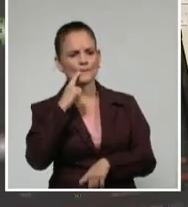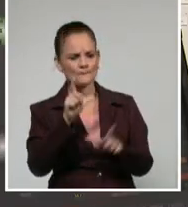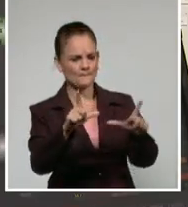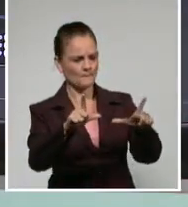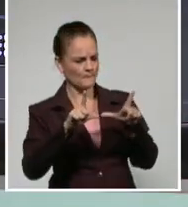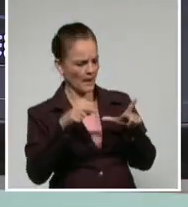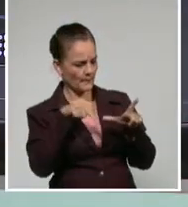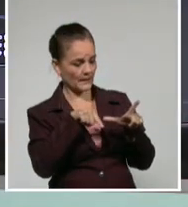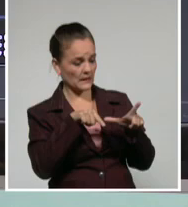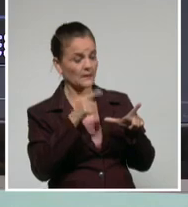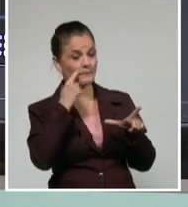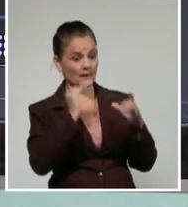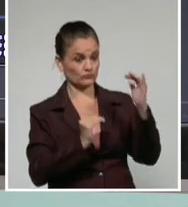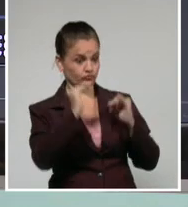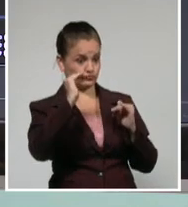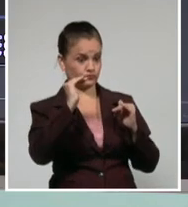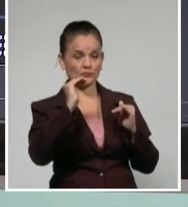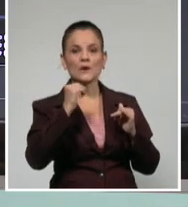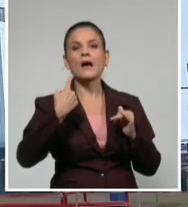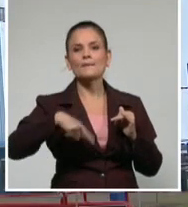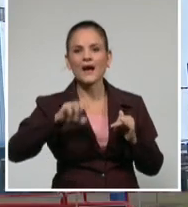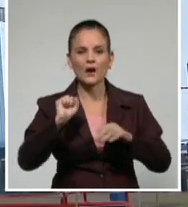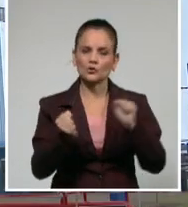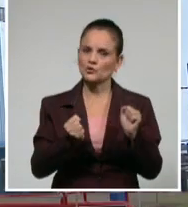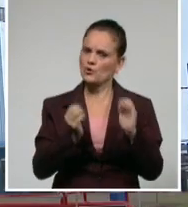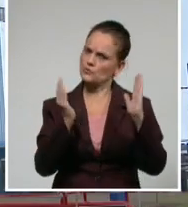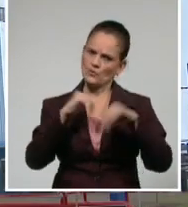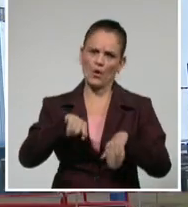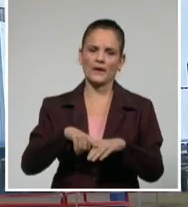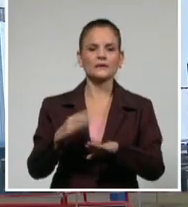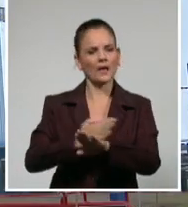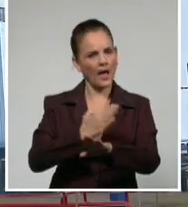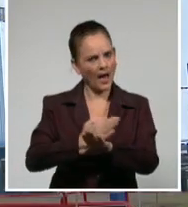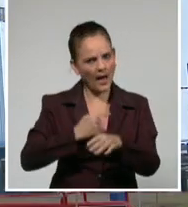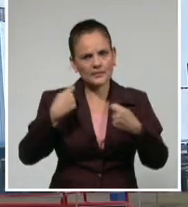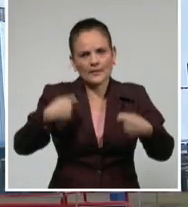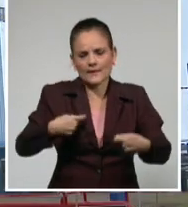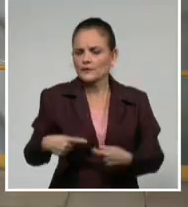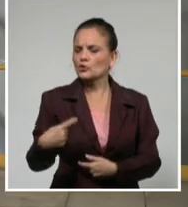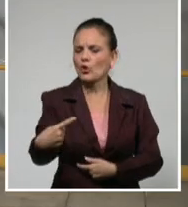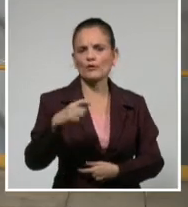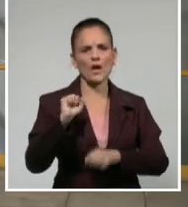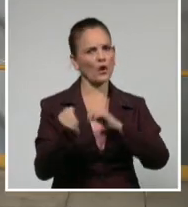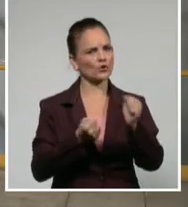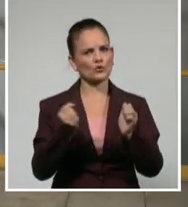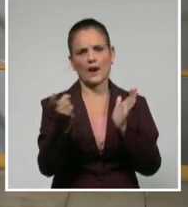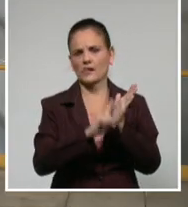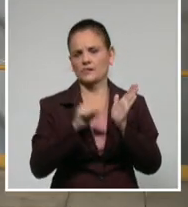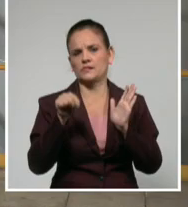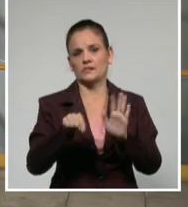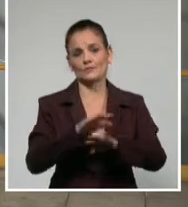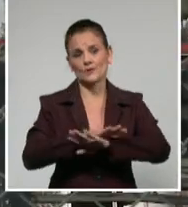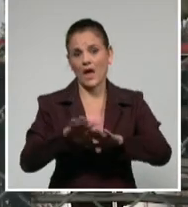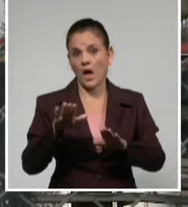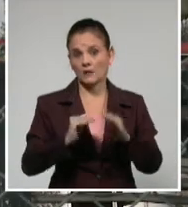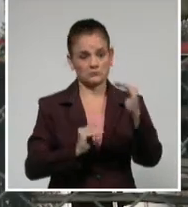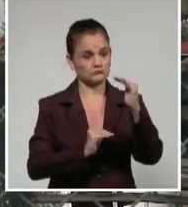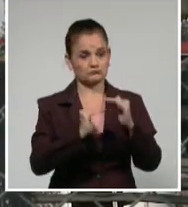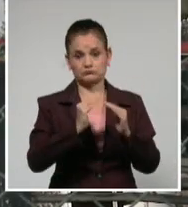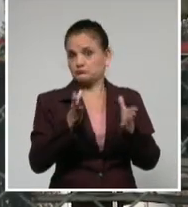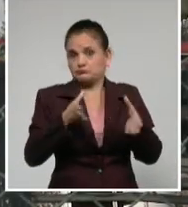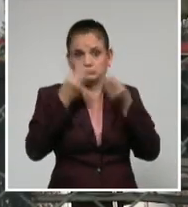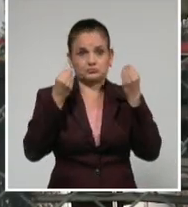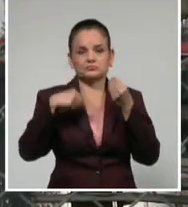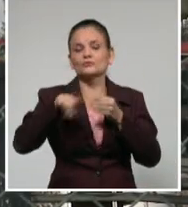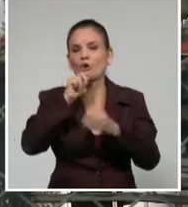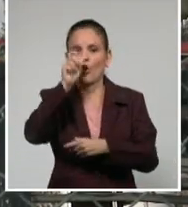mensual para actuar, porque como se dijo en la sesión, en ese momento ya se habrá consumido el combustible